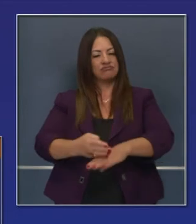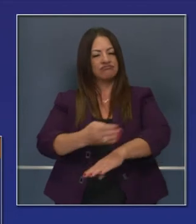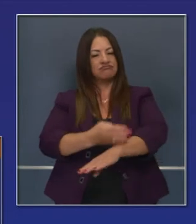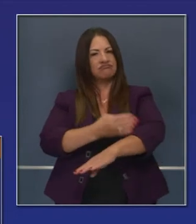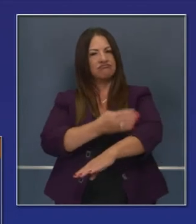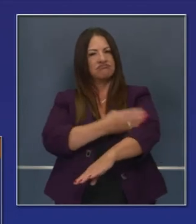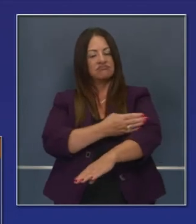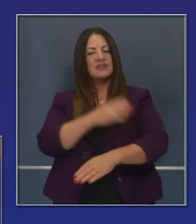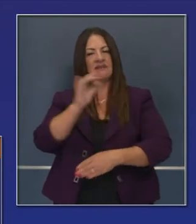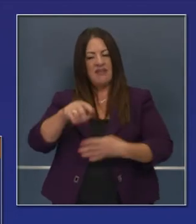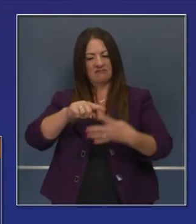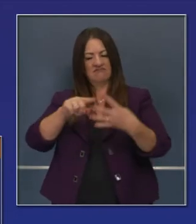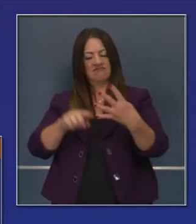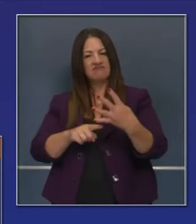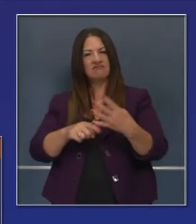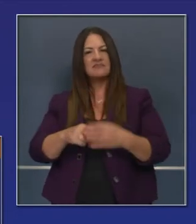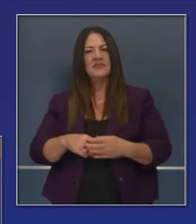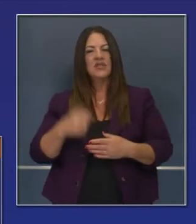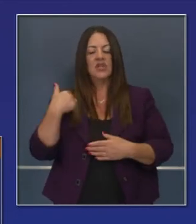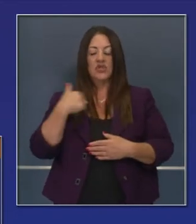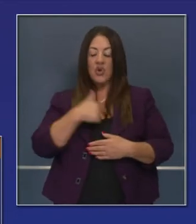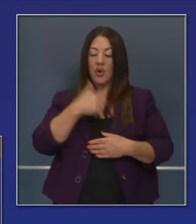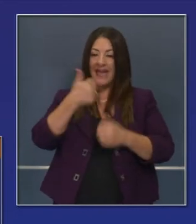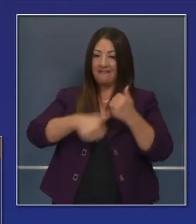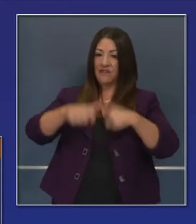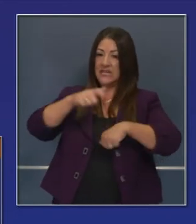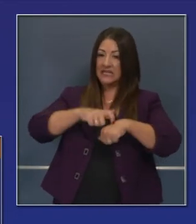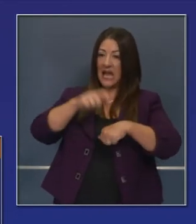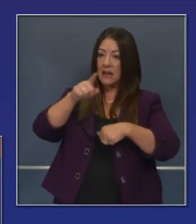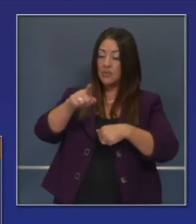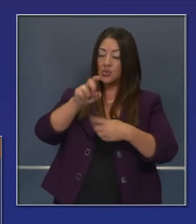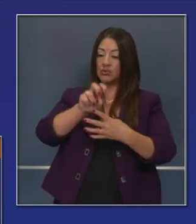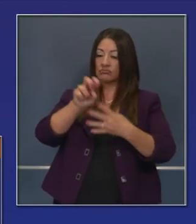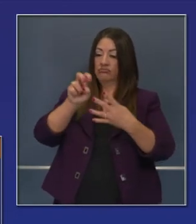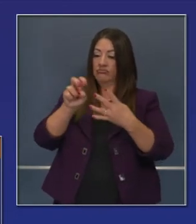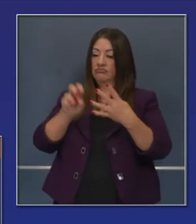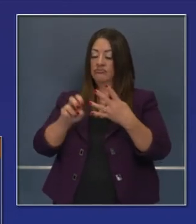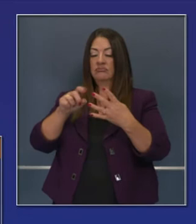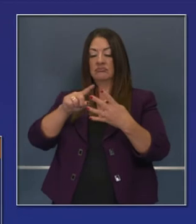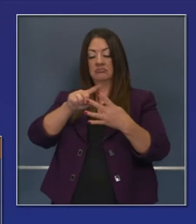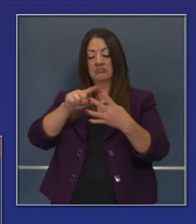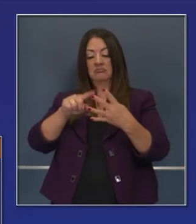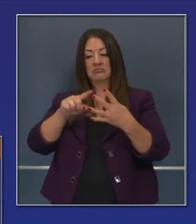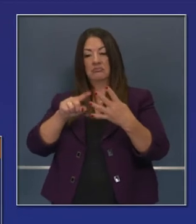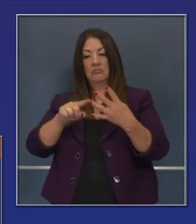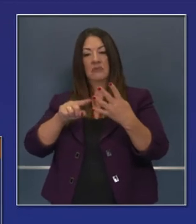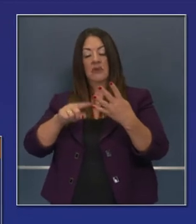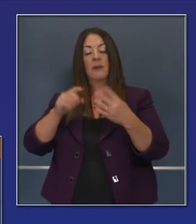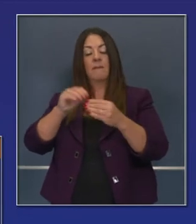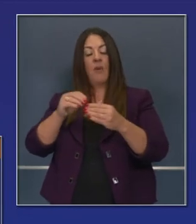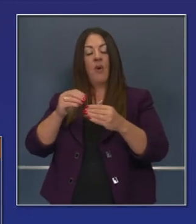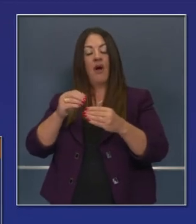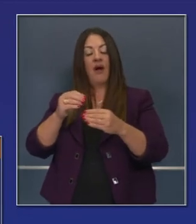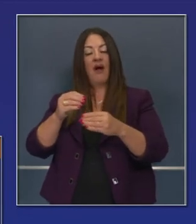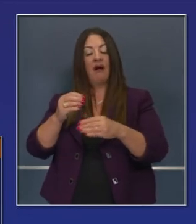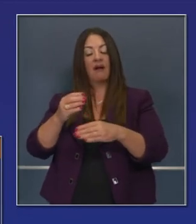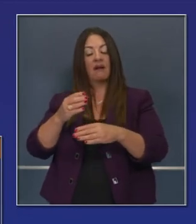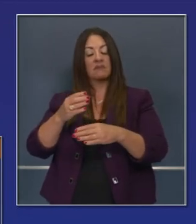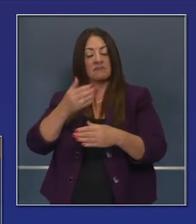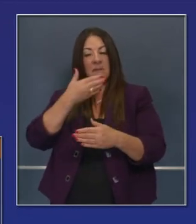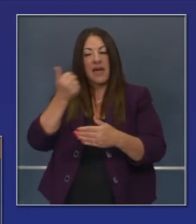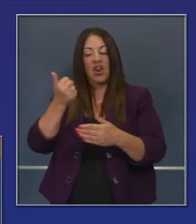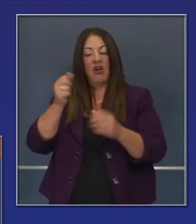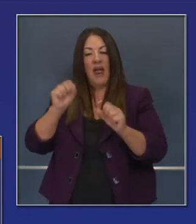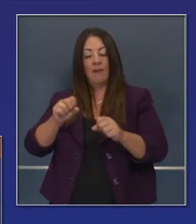en la modificación de las órdenes de quedarse en casa, industria por industria, sector por sector, las pautas que